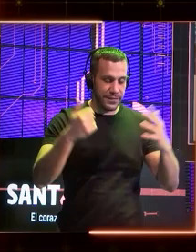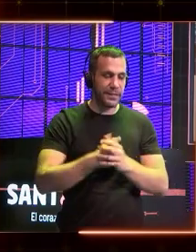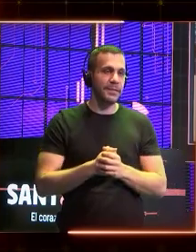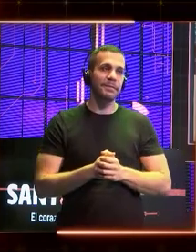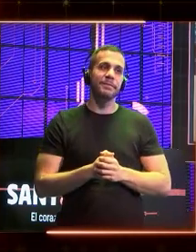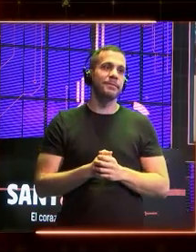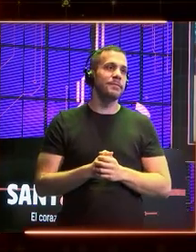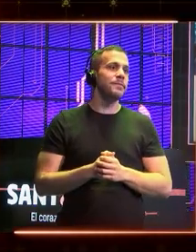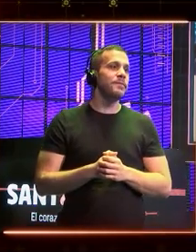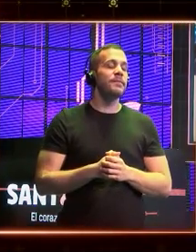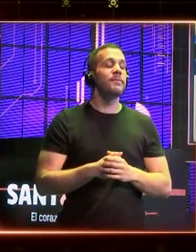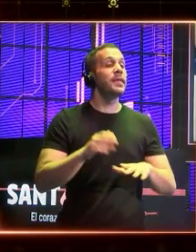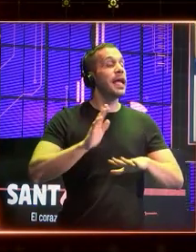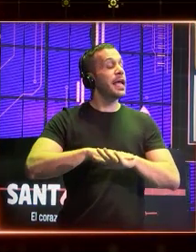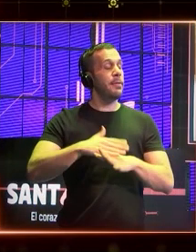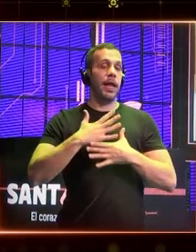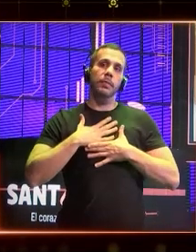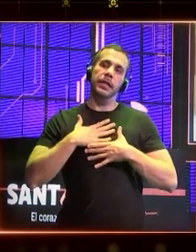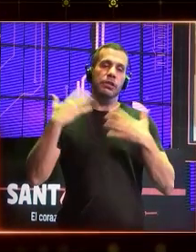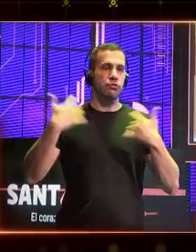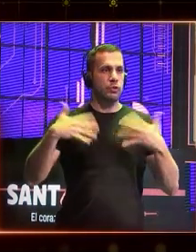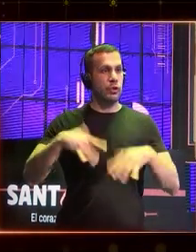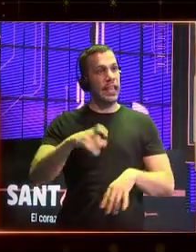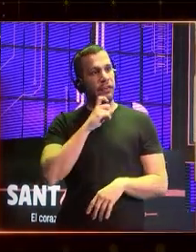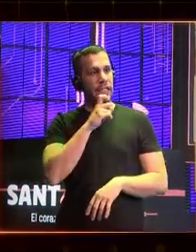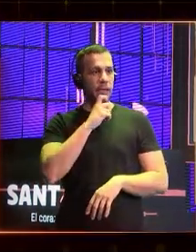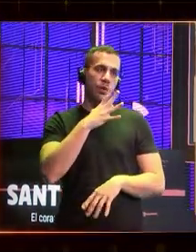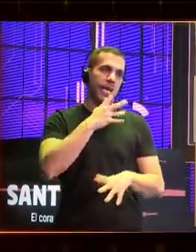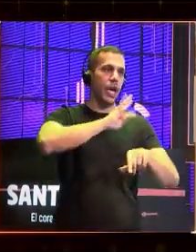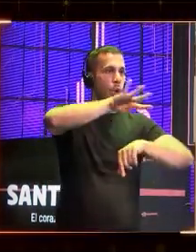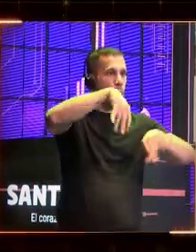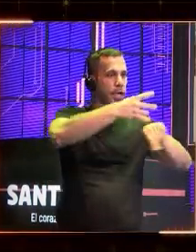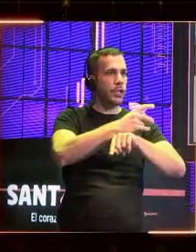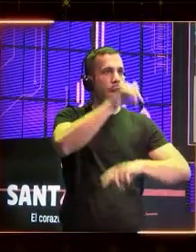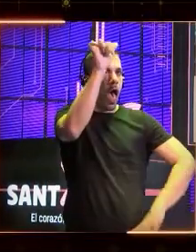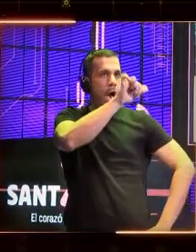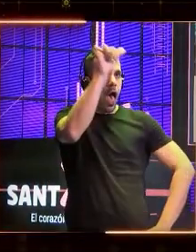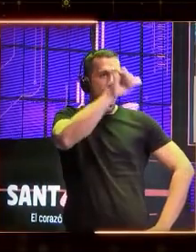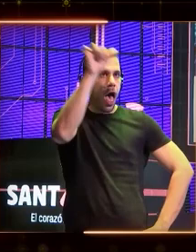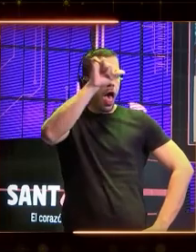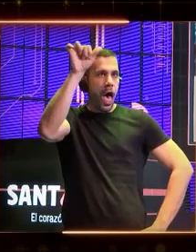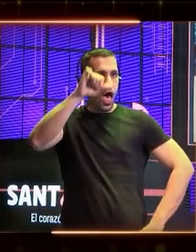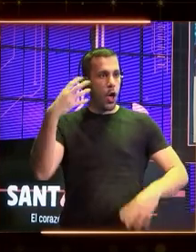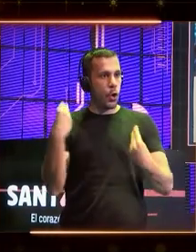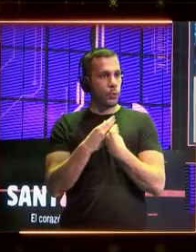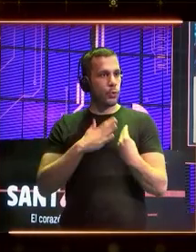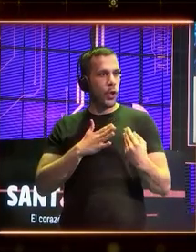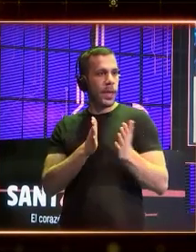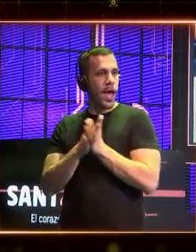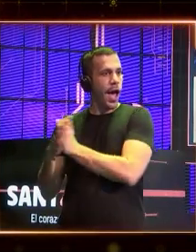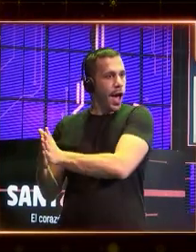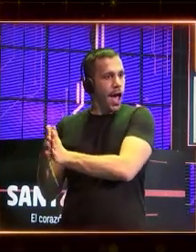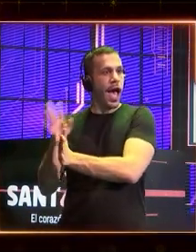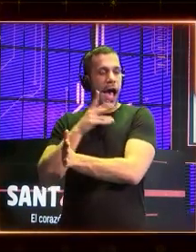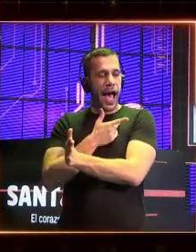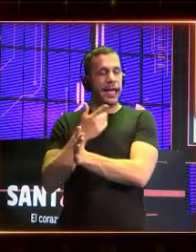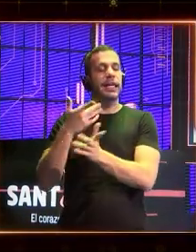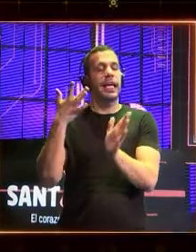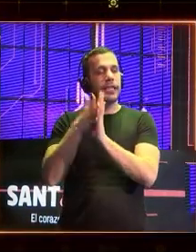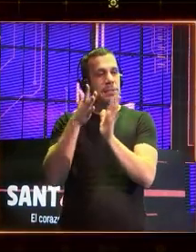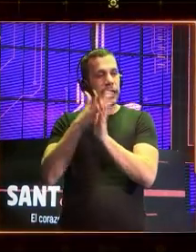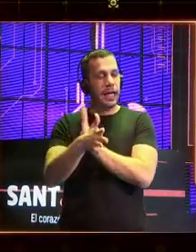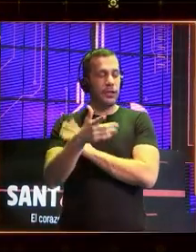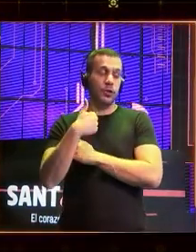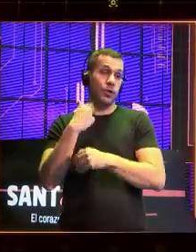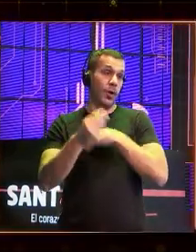verdad. Y para mí es un papelón, porque después de cuatro horas de estar con todos mis colegas explicando con pelos y señales de la inteligencia artificial, lo que voy a